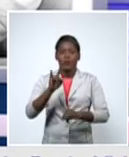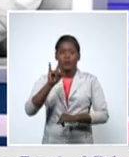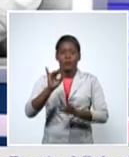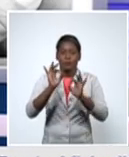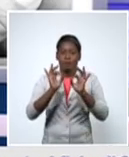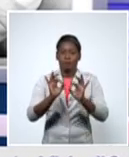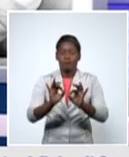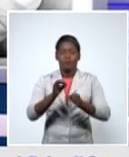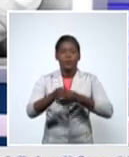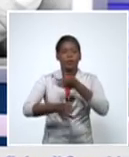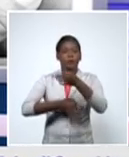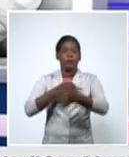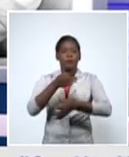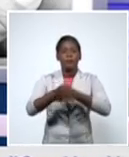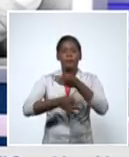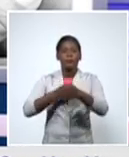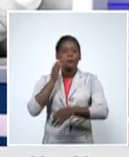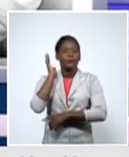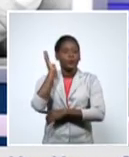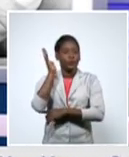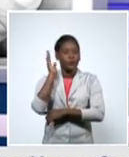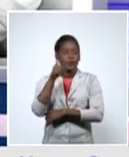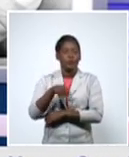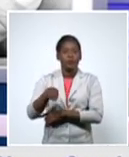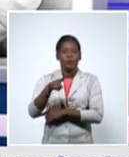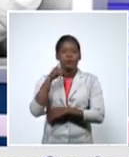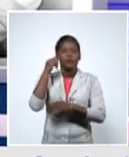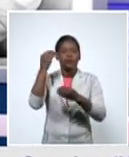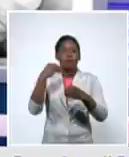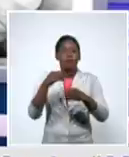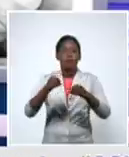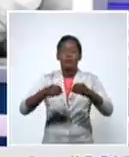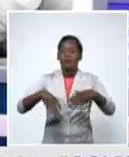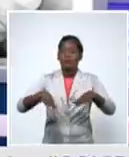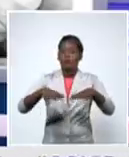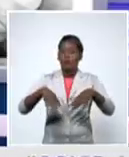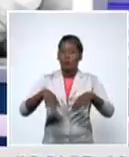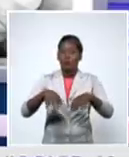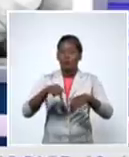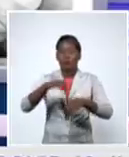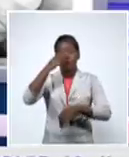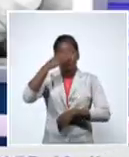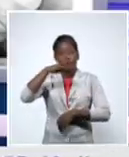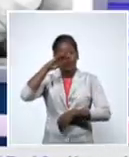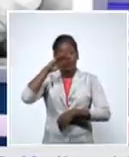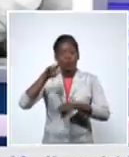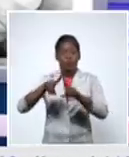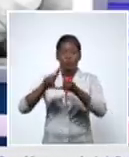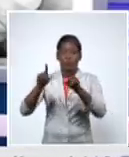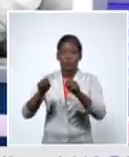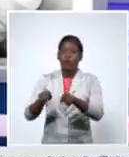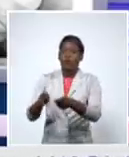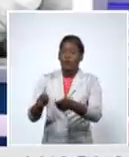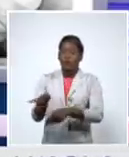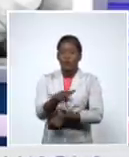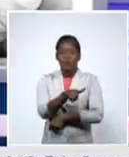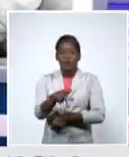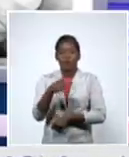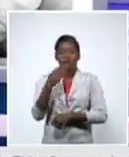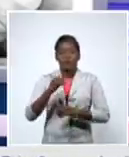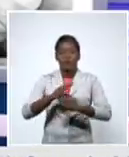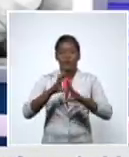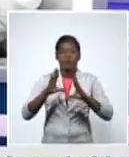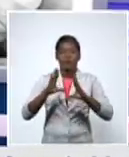mañana con esta conferencia de prensa que transmite el sistema de la radio y la televisión cubana tengan buenos días